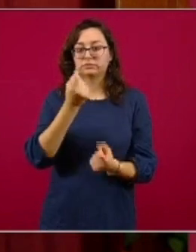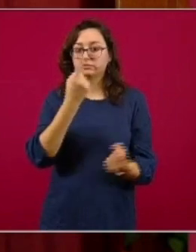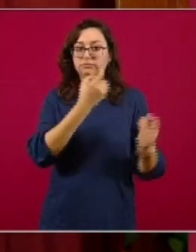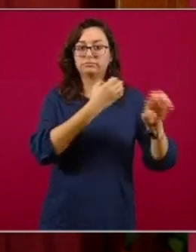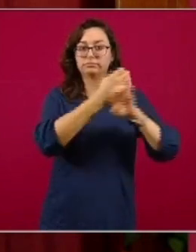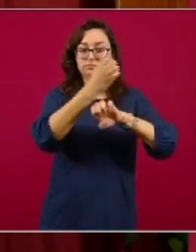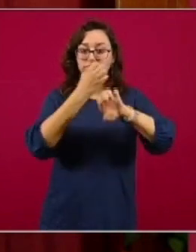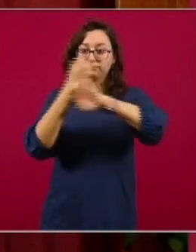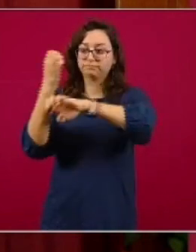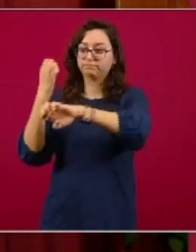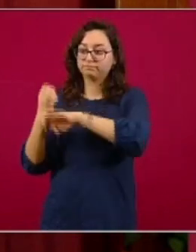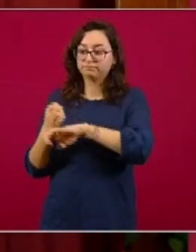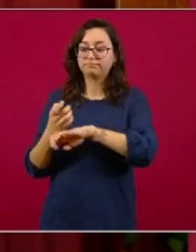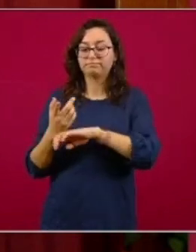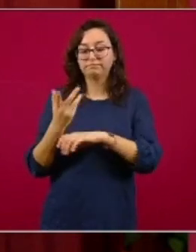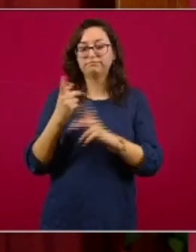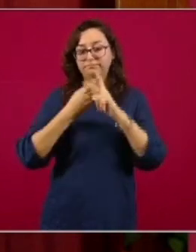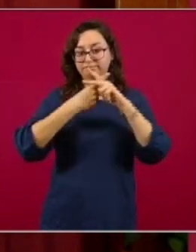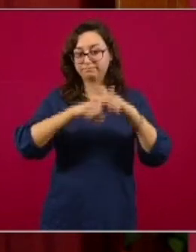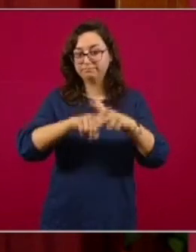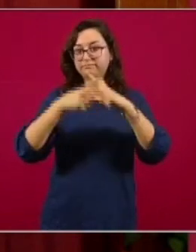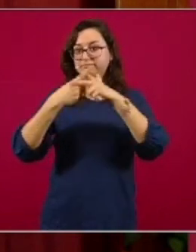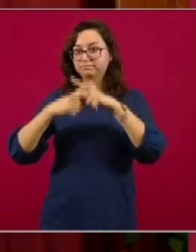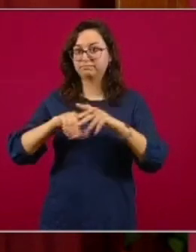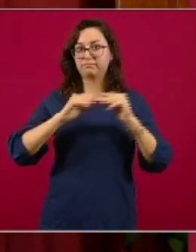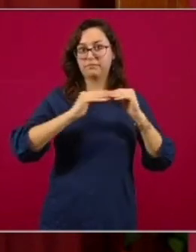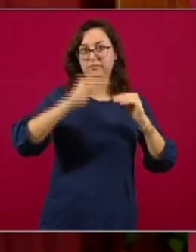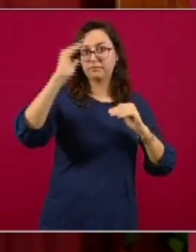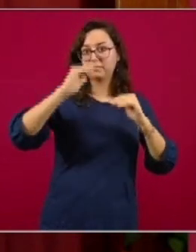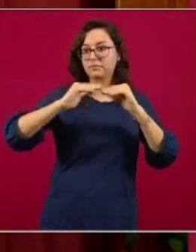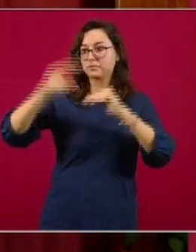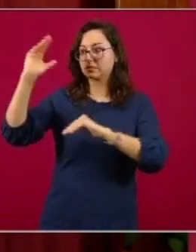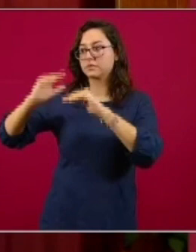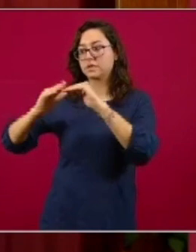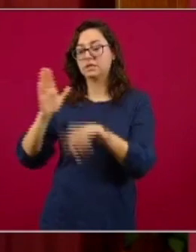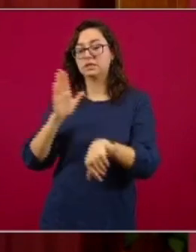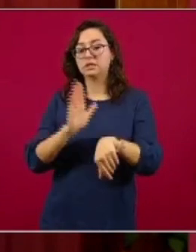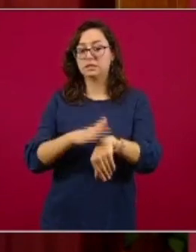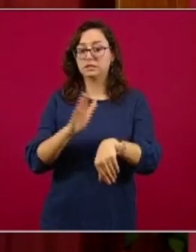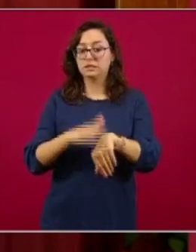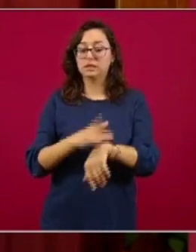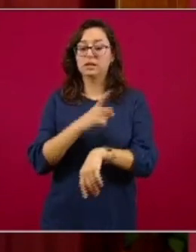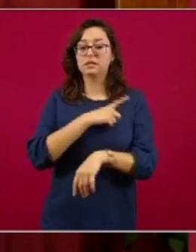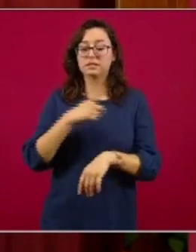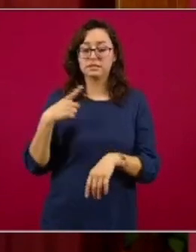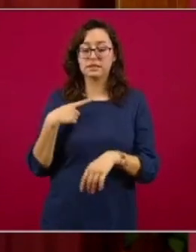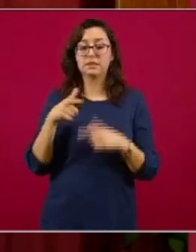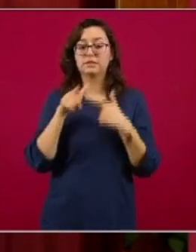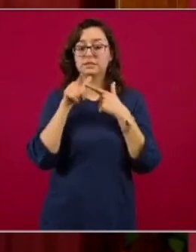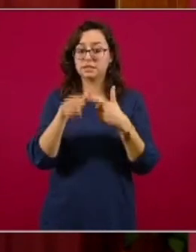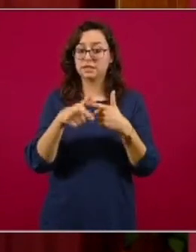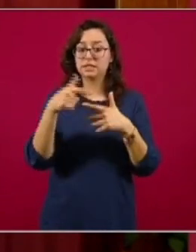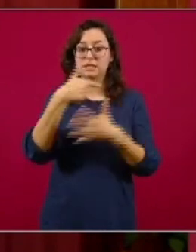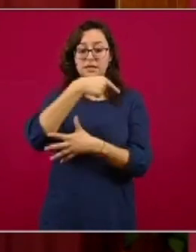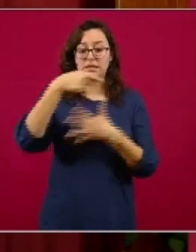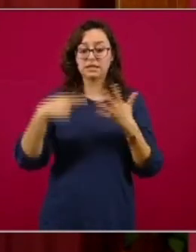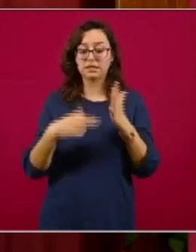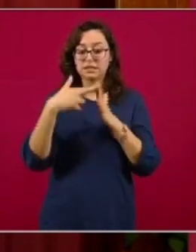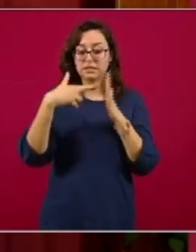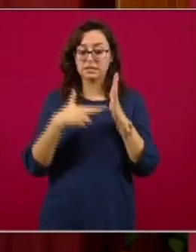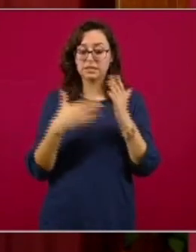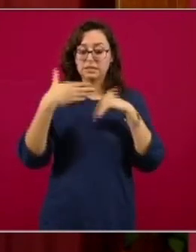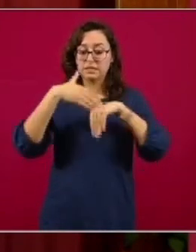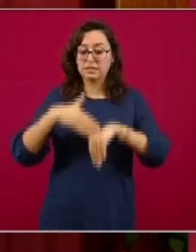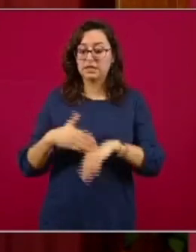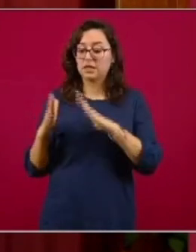federativas, por lo tanto el llamado continúa a poder seguir atendiendo las recomendaciones de mantenernos